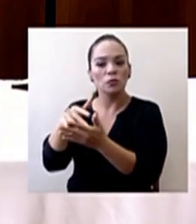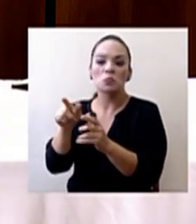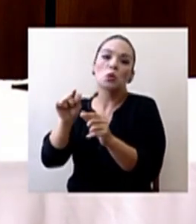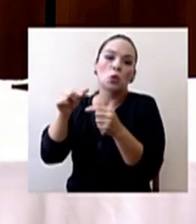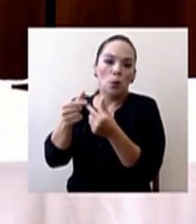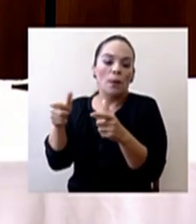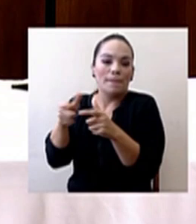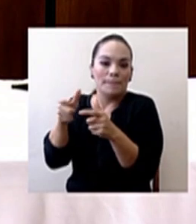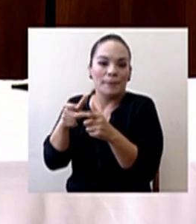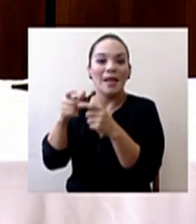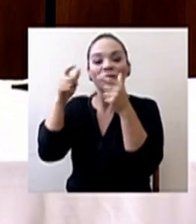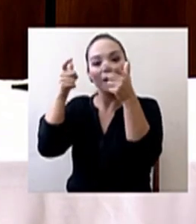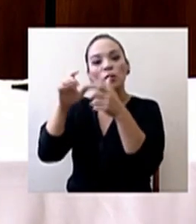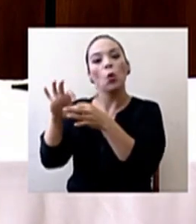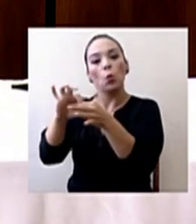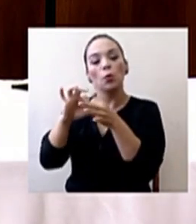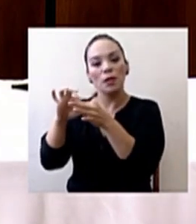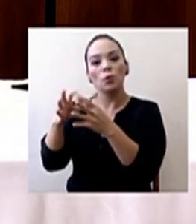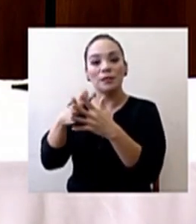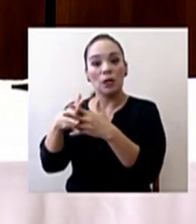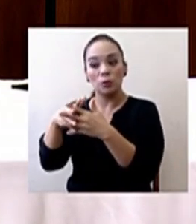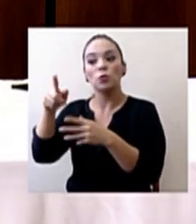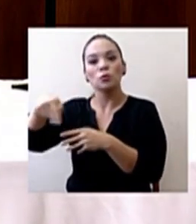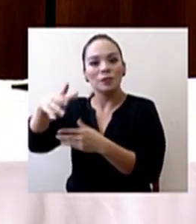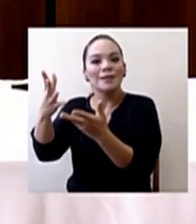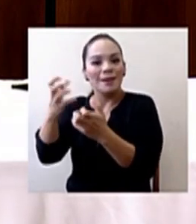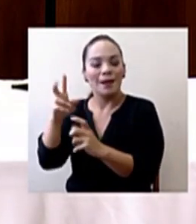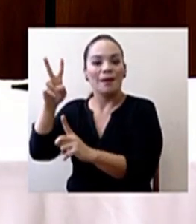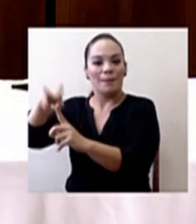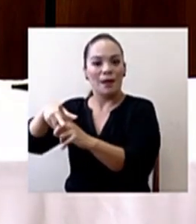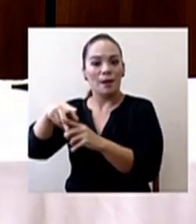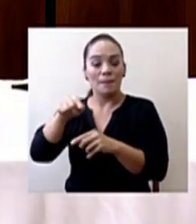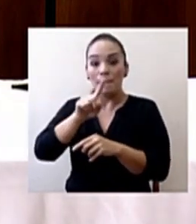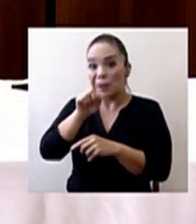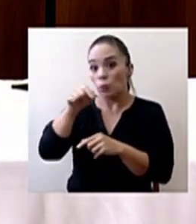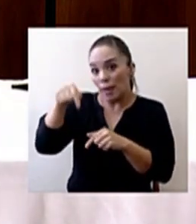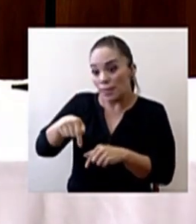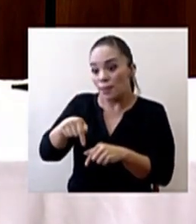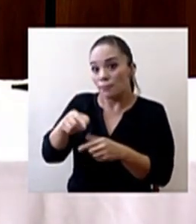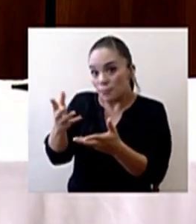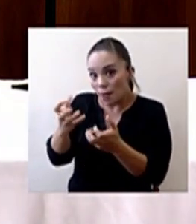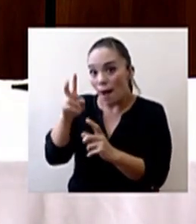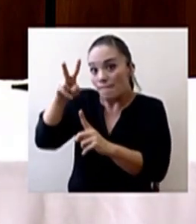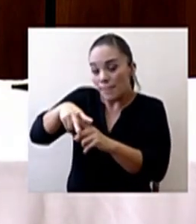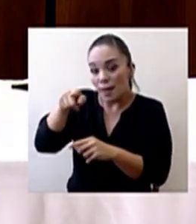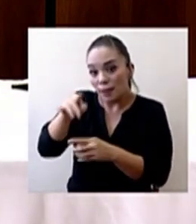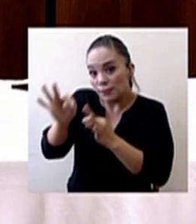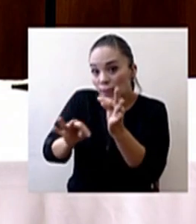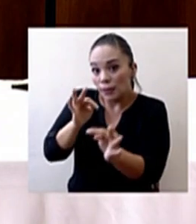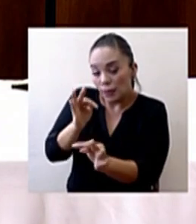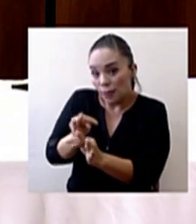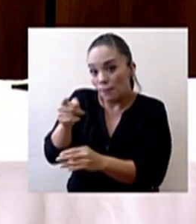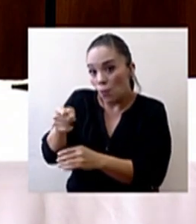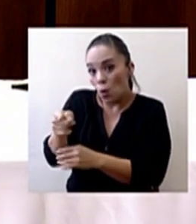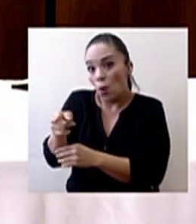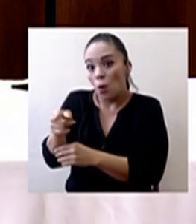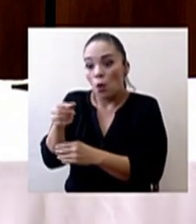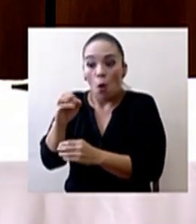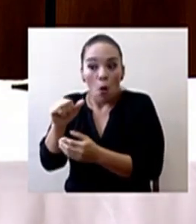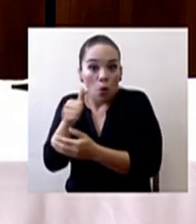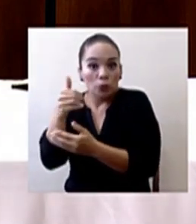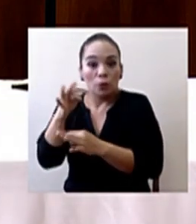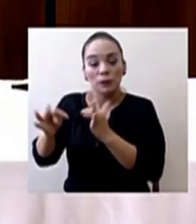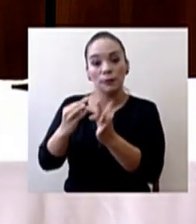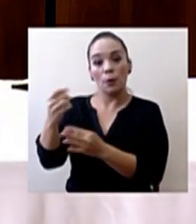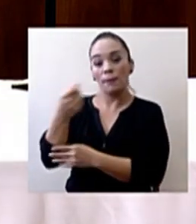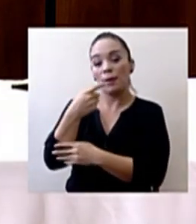Reino Unido y Estados Unidos ya valoran aplicarlo. ¿Aquí se ha pensado en hacer eso o incluso el uso de otro tipo de medicamentos innovadores